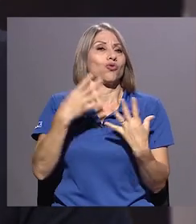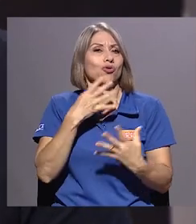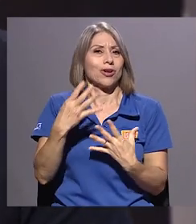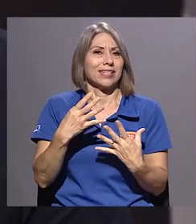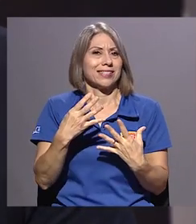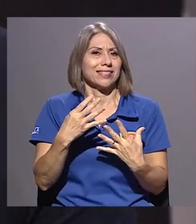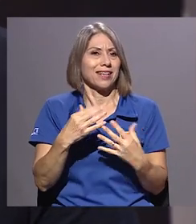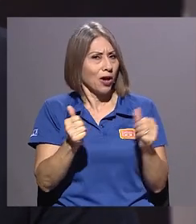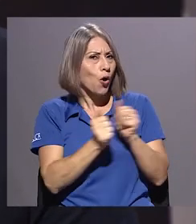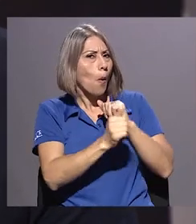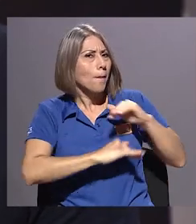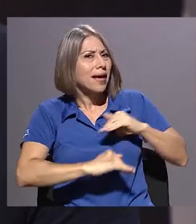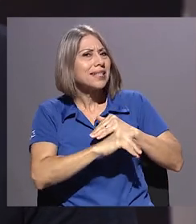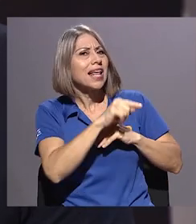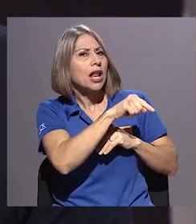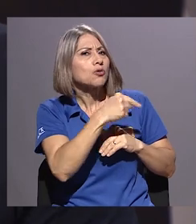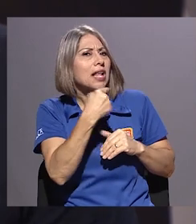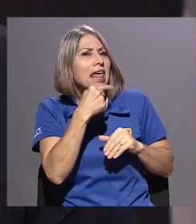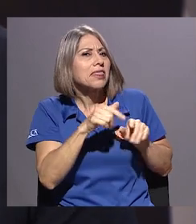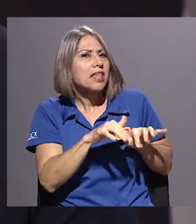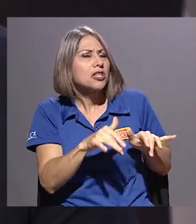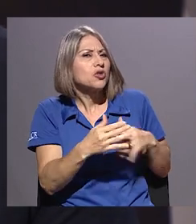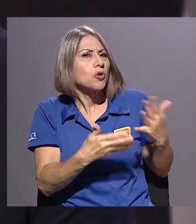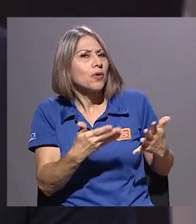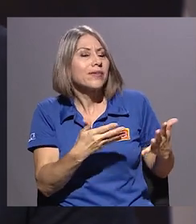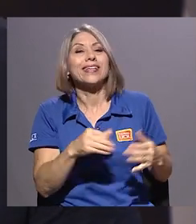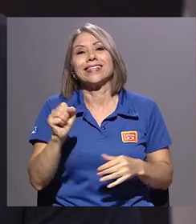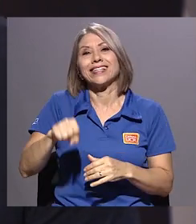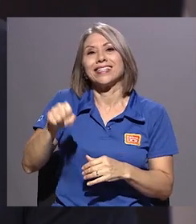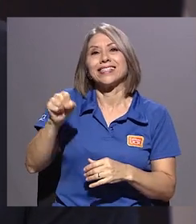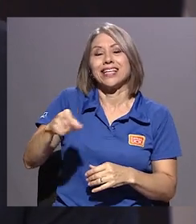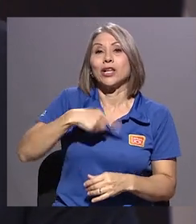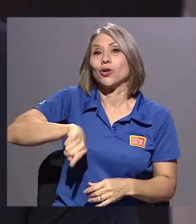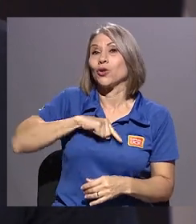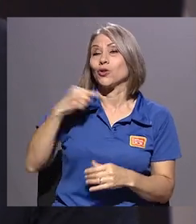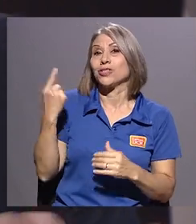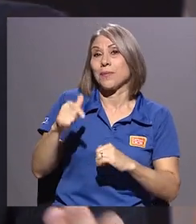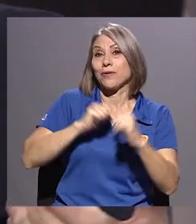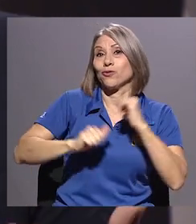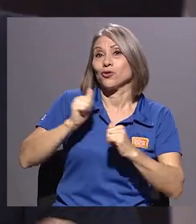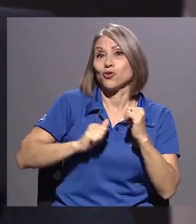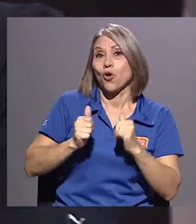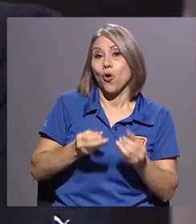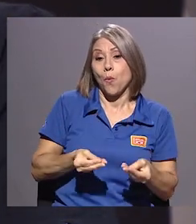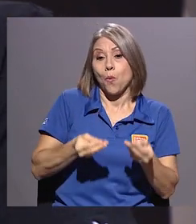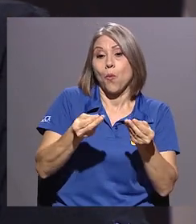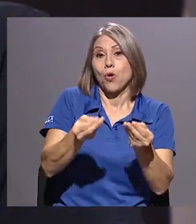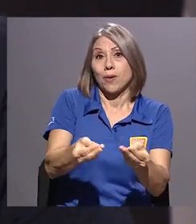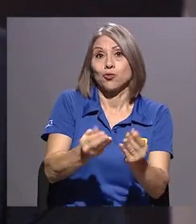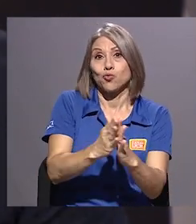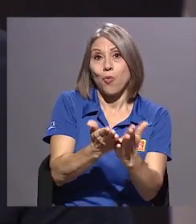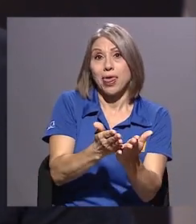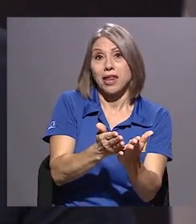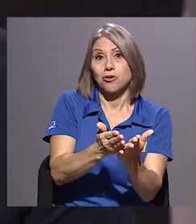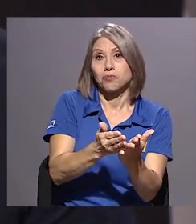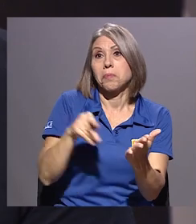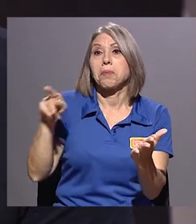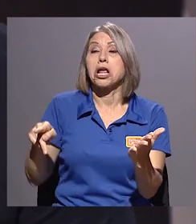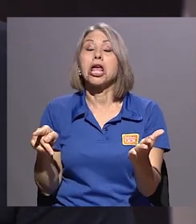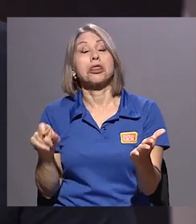Sí, sí, sí, sí. El cuadernito ese que ponemos en todas, al final de la función, que la gente puede leerlo al principio y escribir al final,